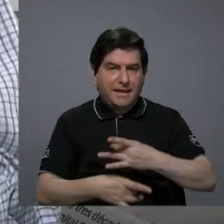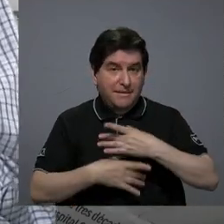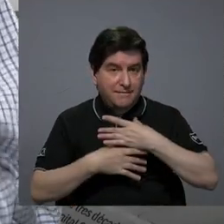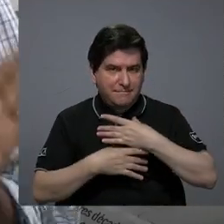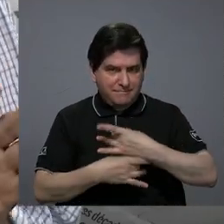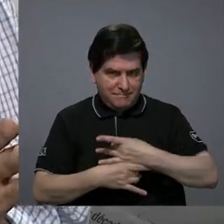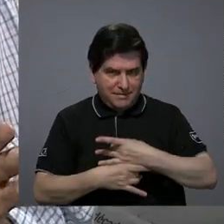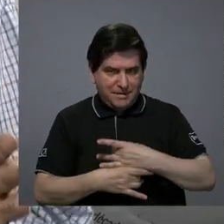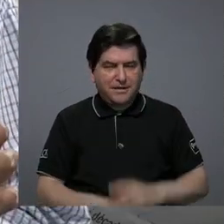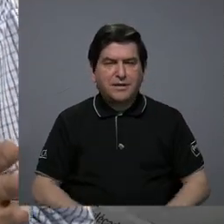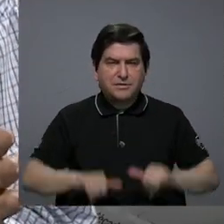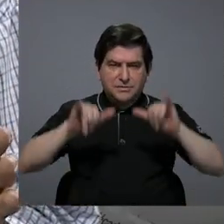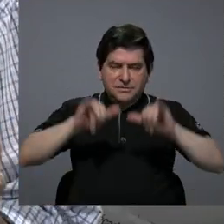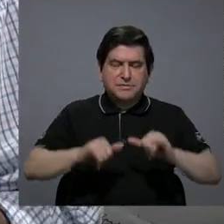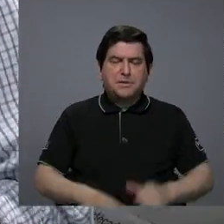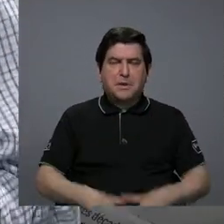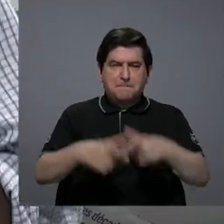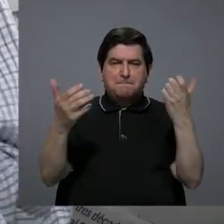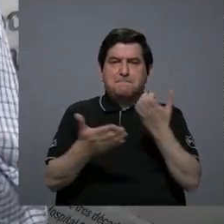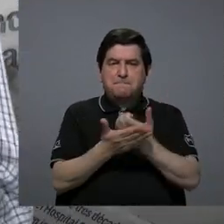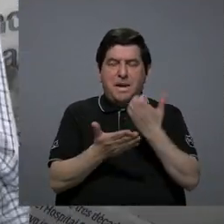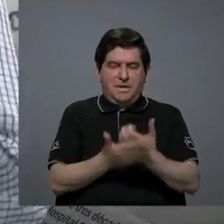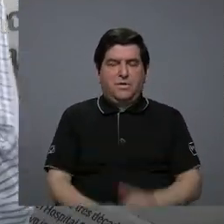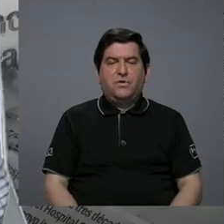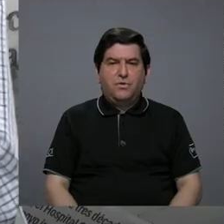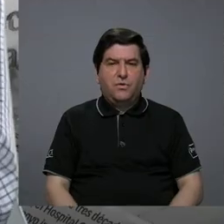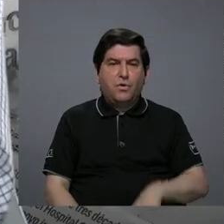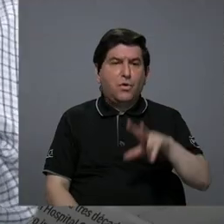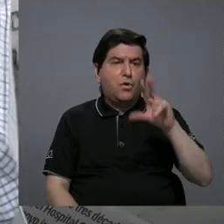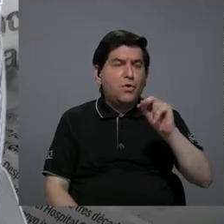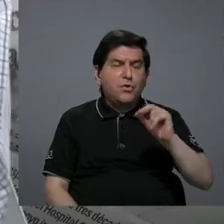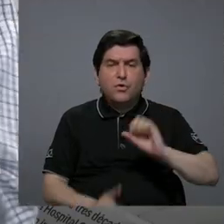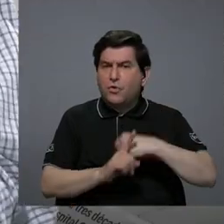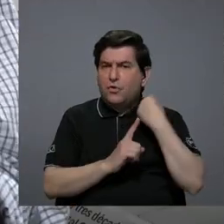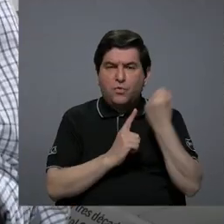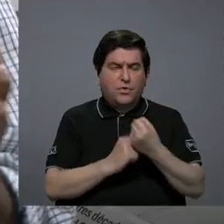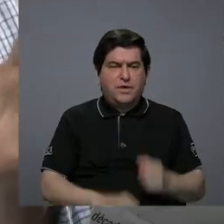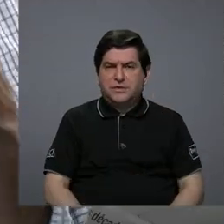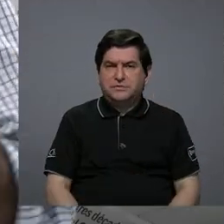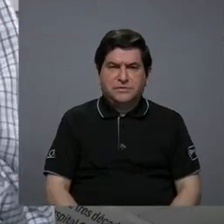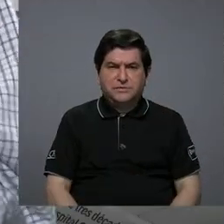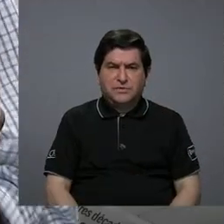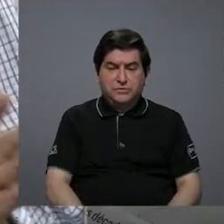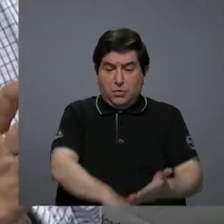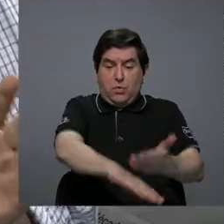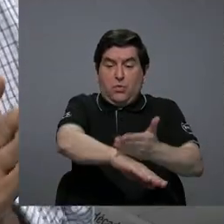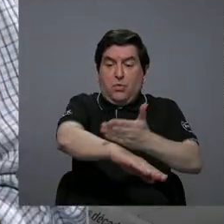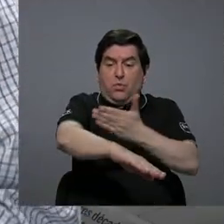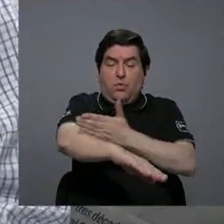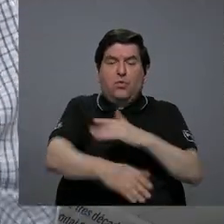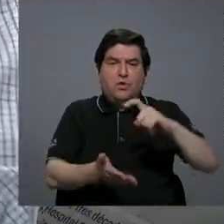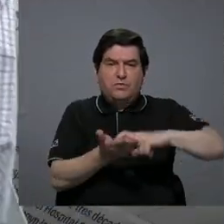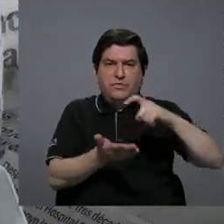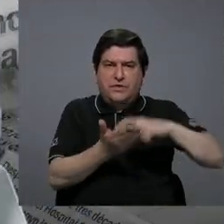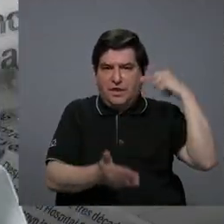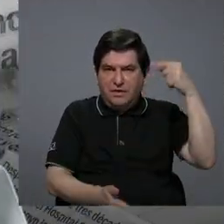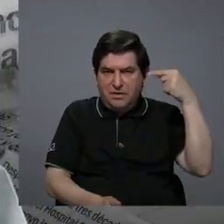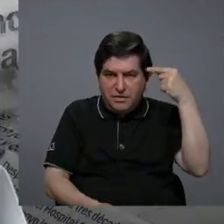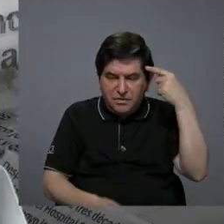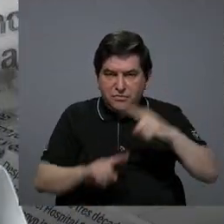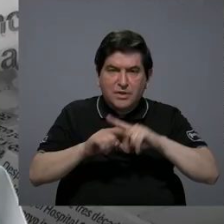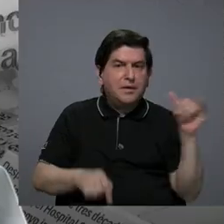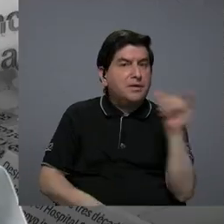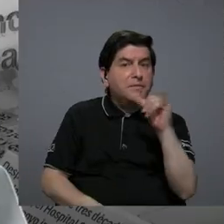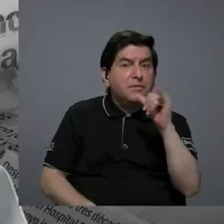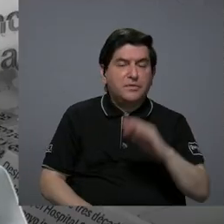una estabilidad macroeconómica que no haya ¿verdad? un crecimiento disparado del déficit fiscal pero que al